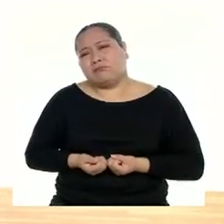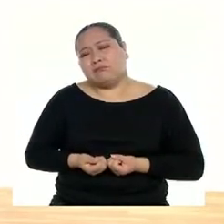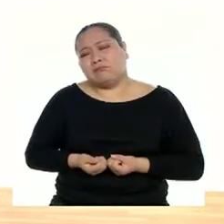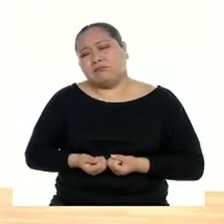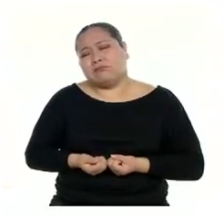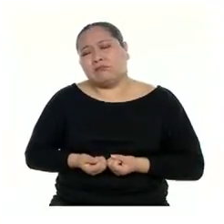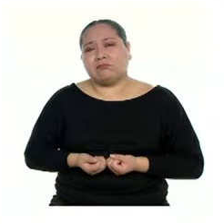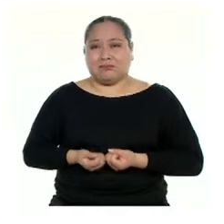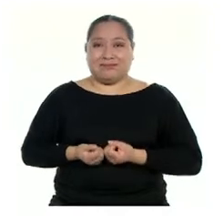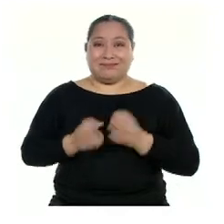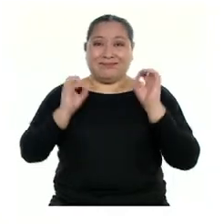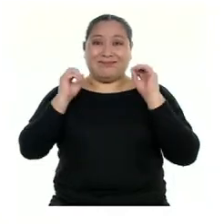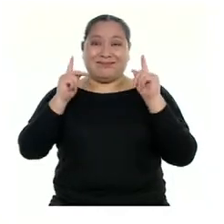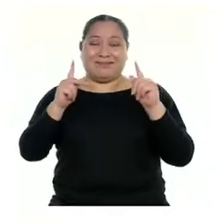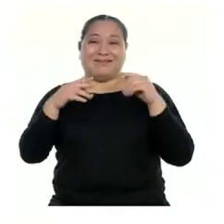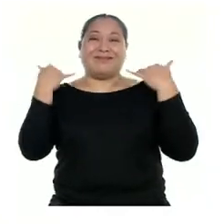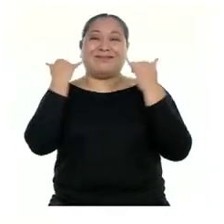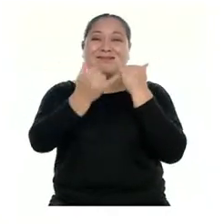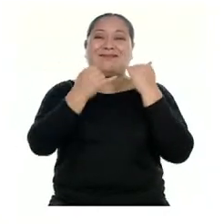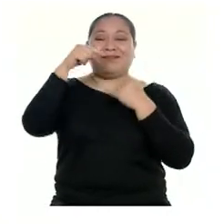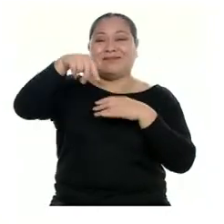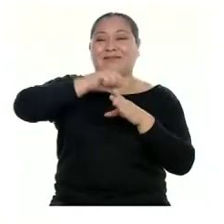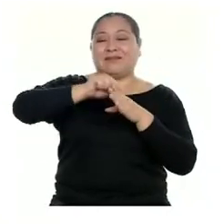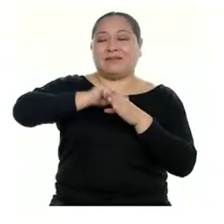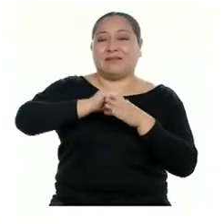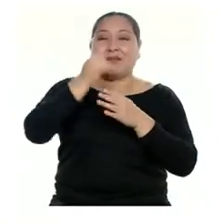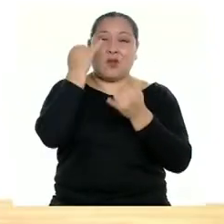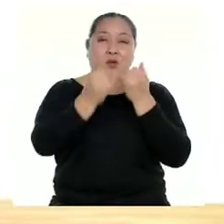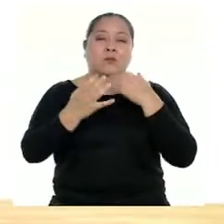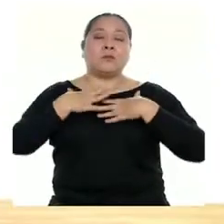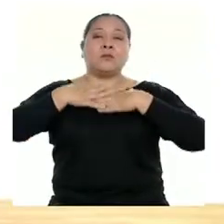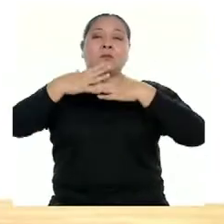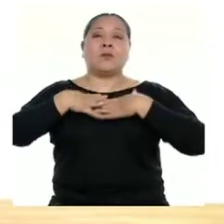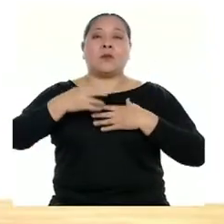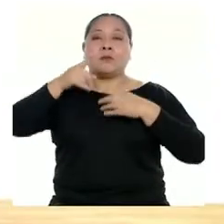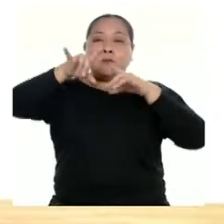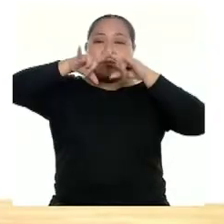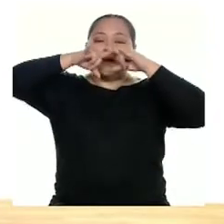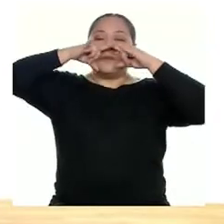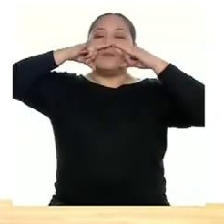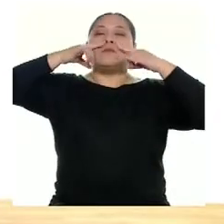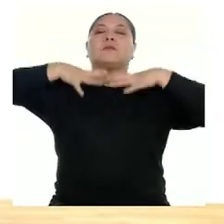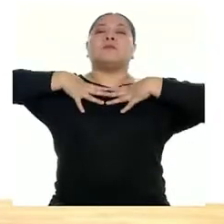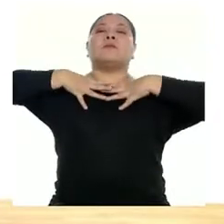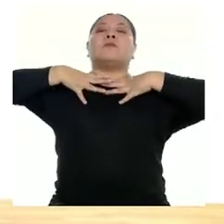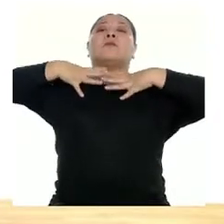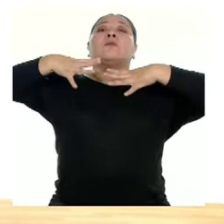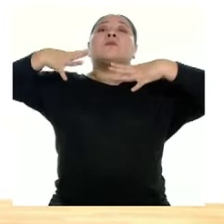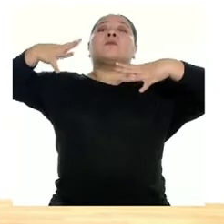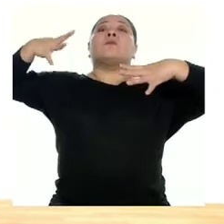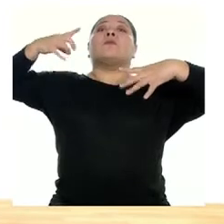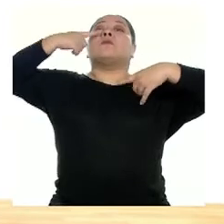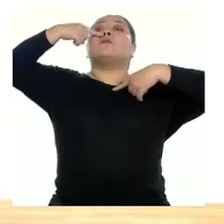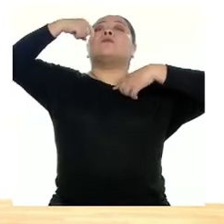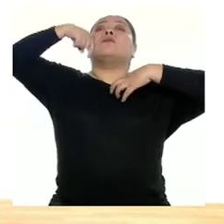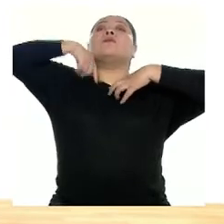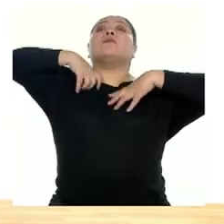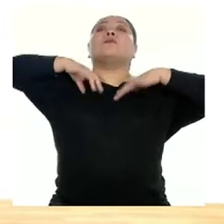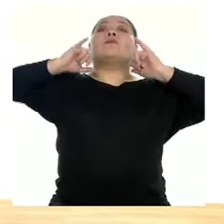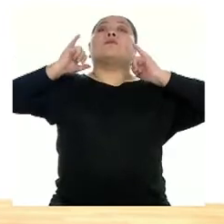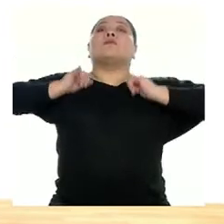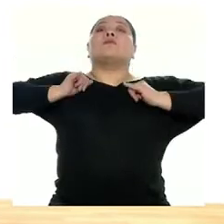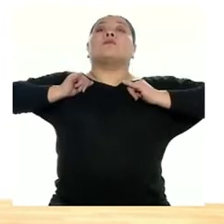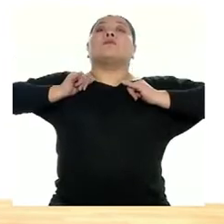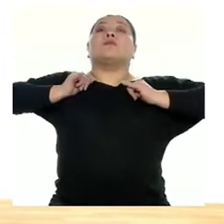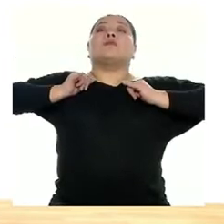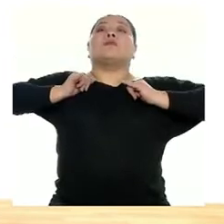Bien. Vamos a cerrar este ejercicio con una última respiración. Inhalamos. Grande. Por la nariz, aguantamos.